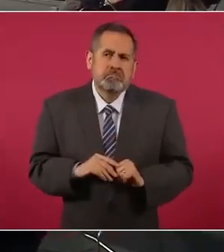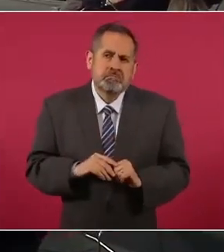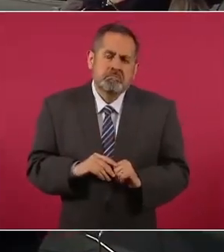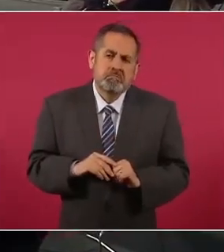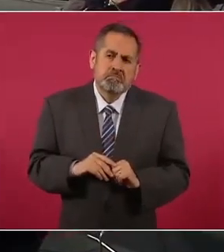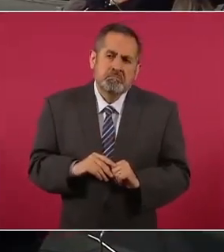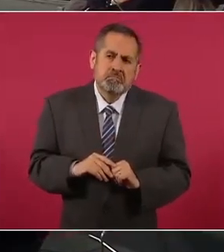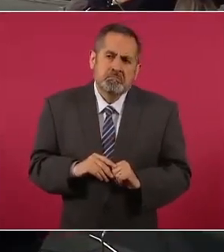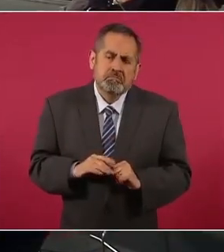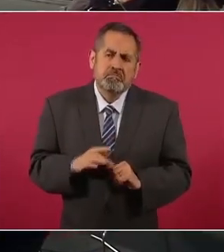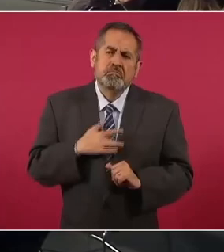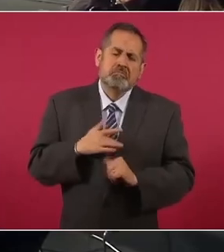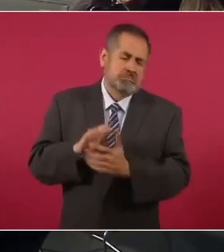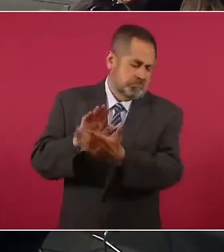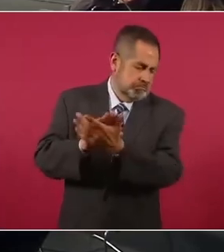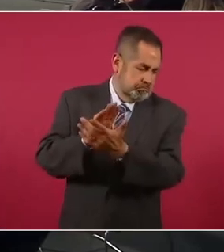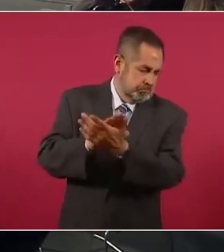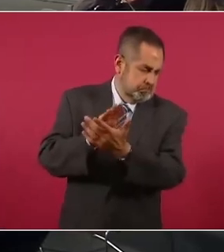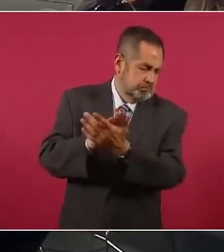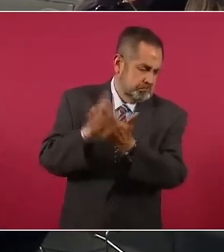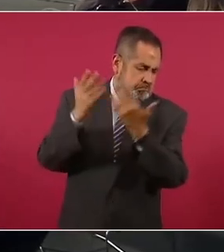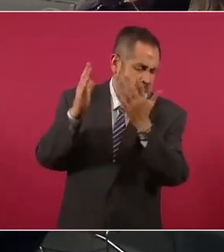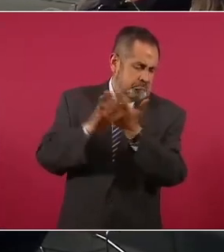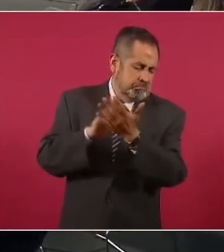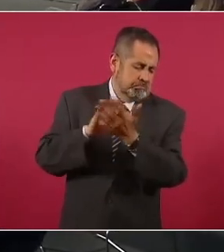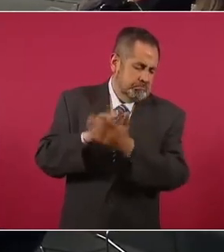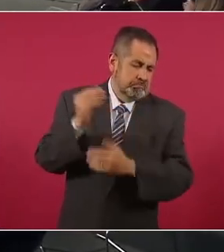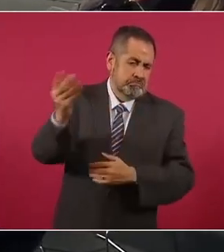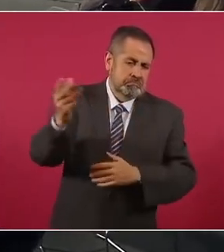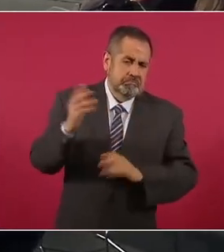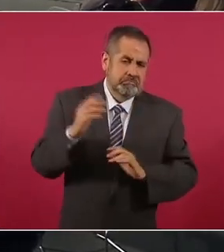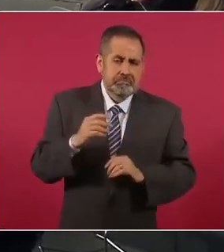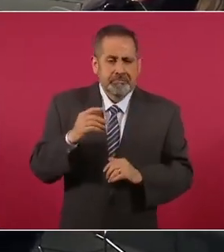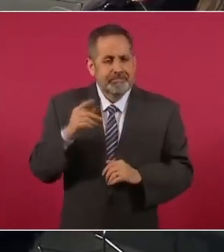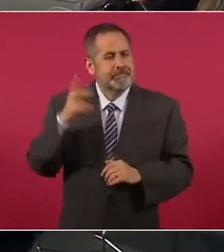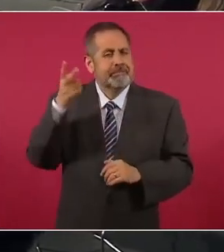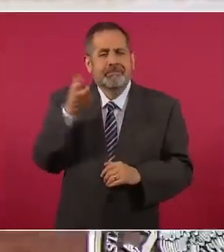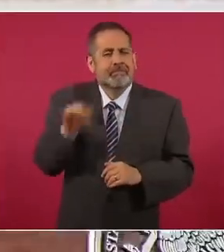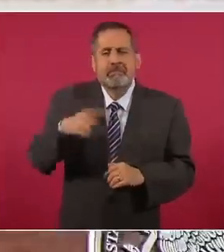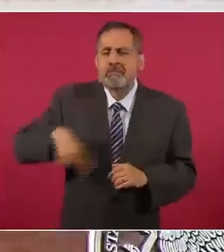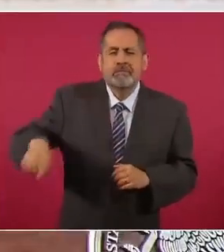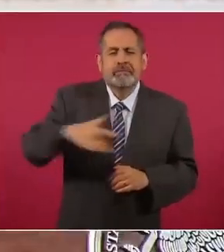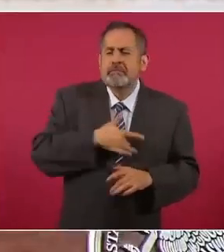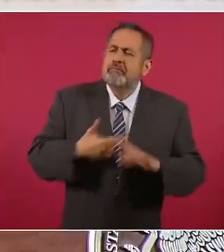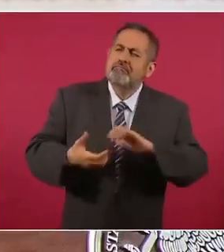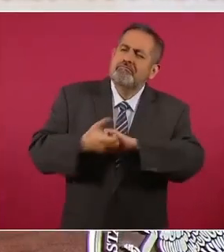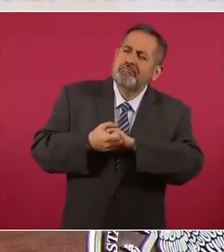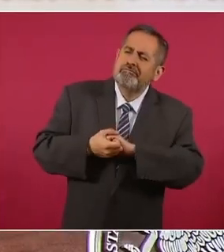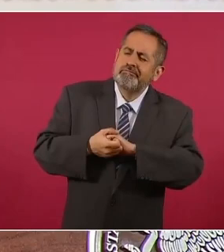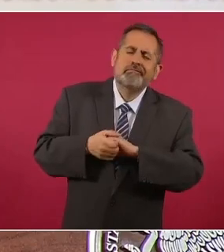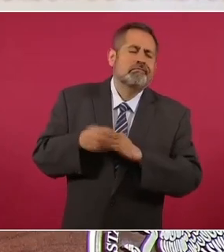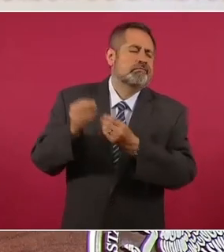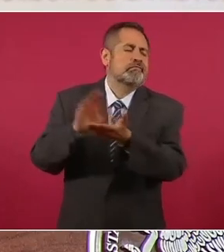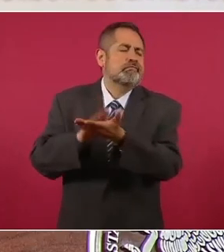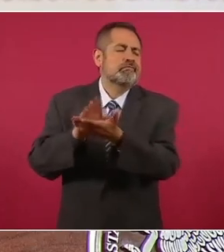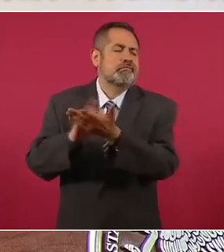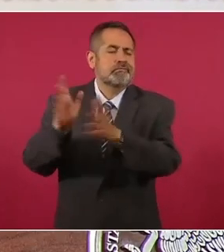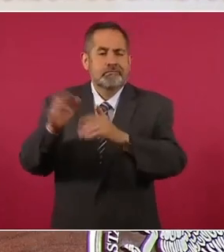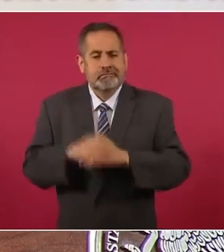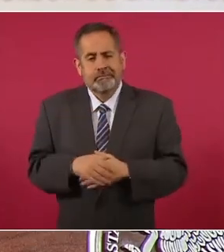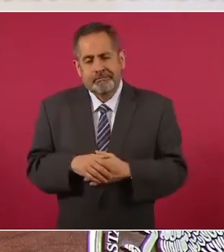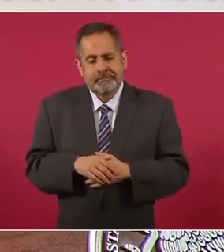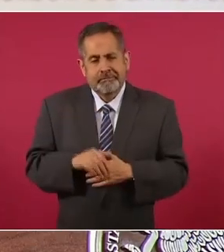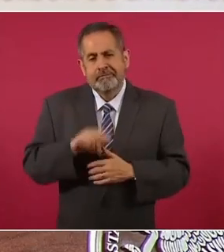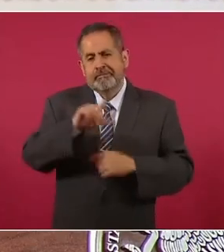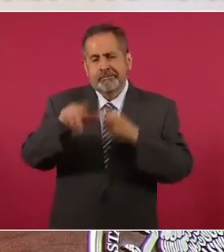por solidaridad, como es nuestro pueblo, muy solidario, muy fraterno. Ya después,